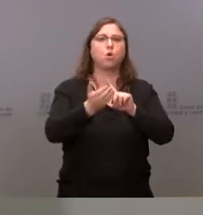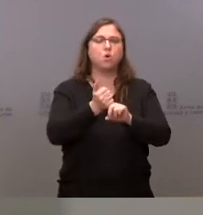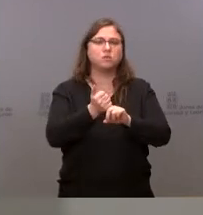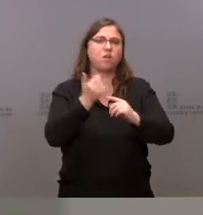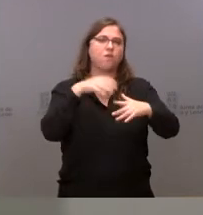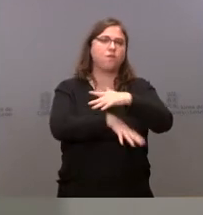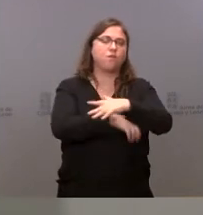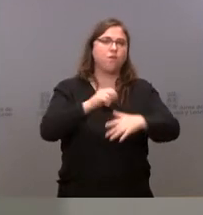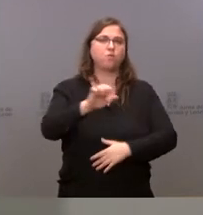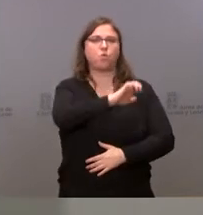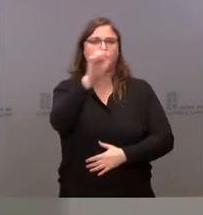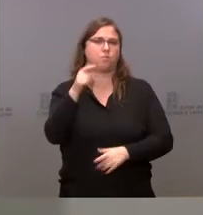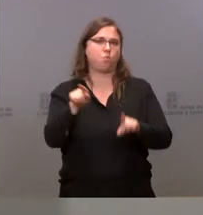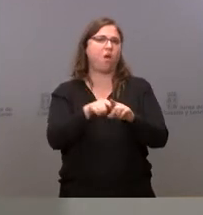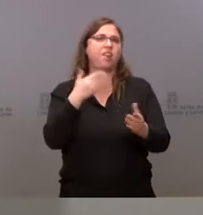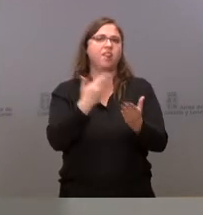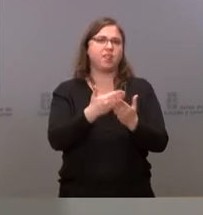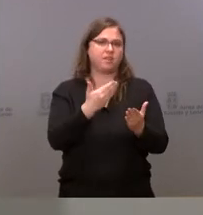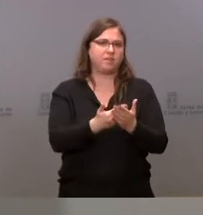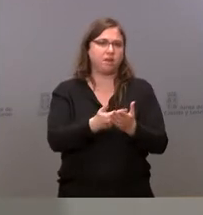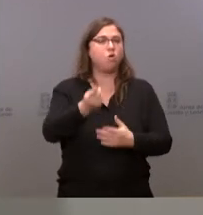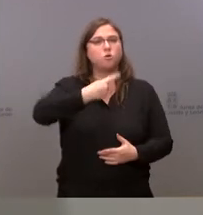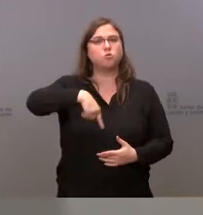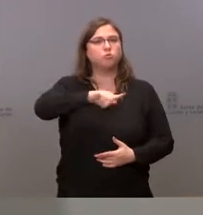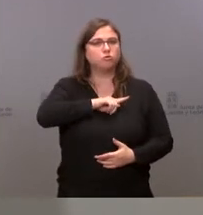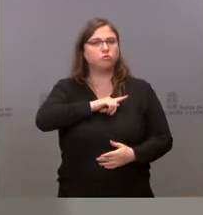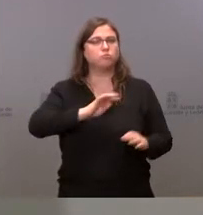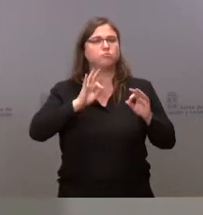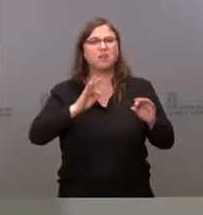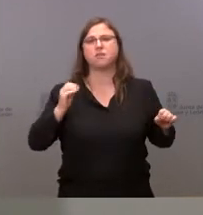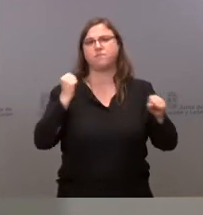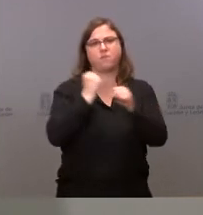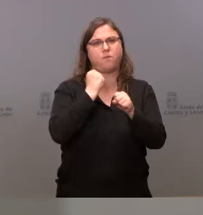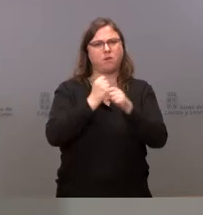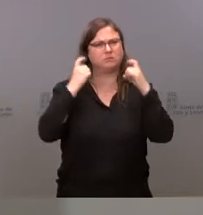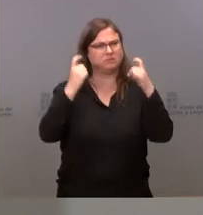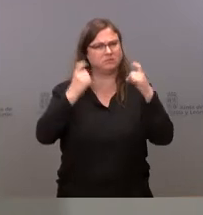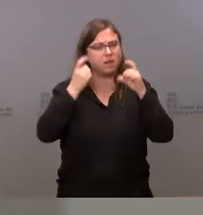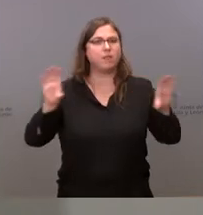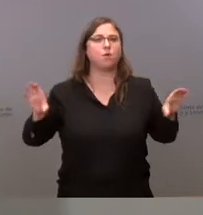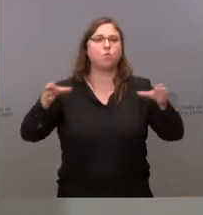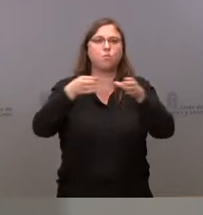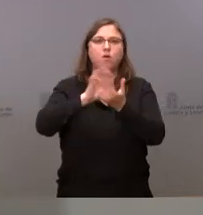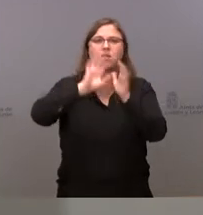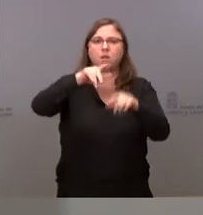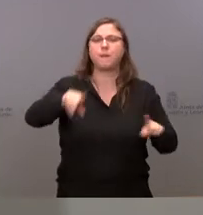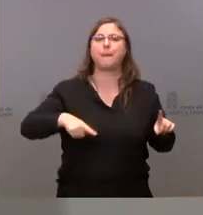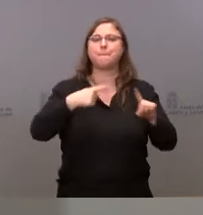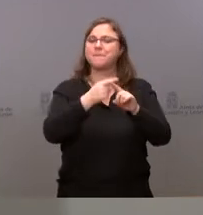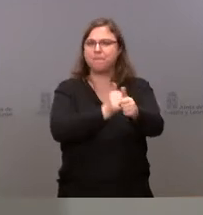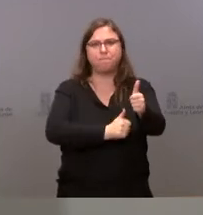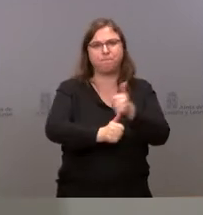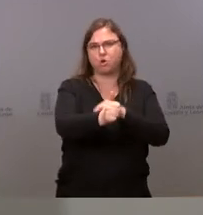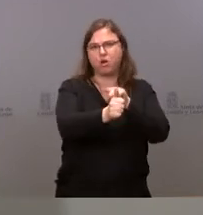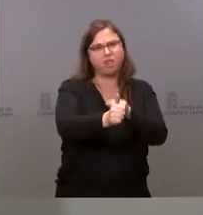europeos en forma de certificación y, por tanto, estamos trabajando con intensidad en la Junta de Castilla y León y estamos dando prioridad